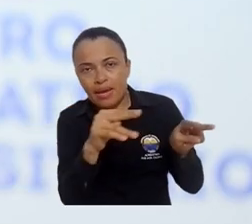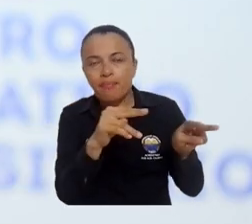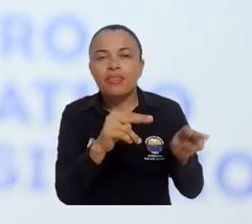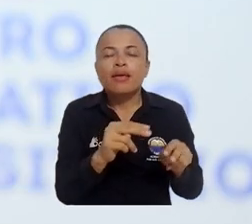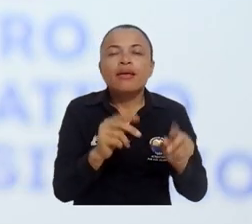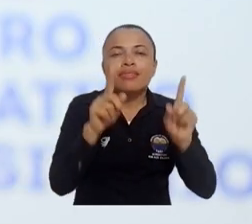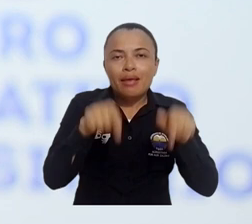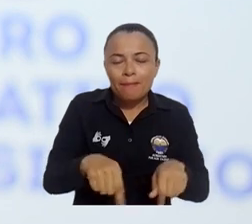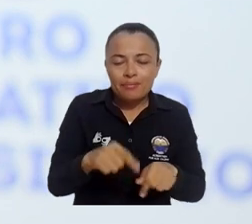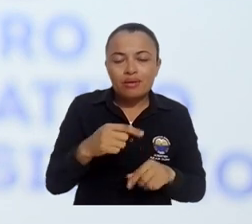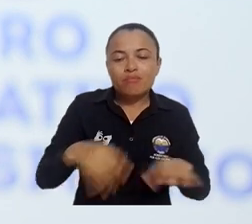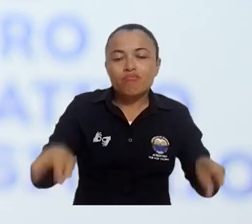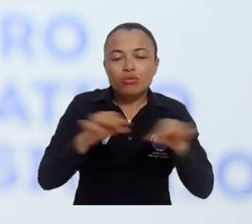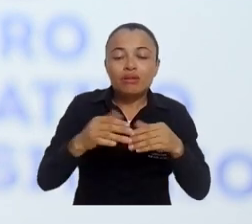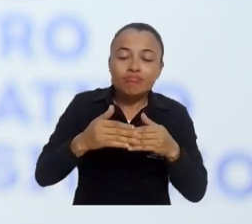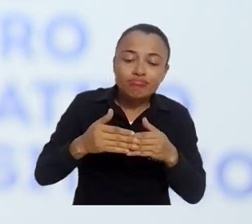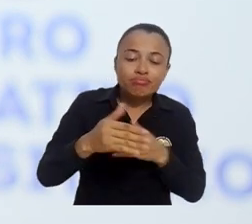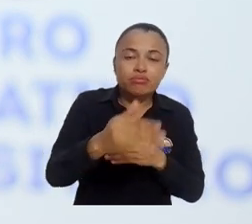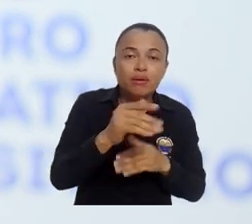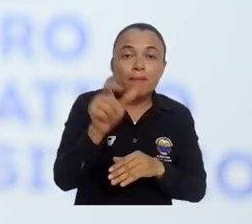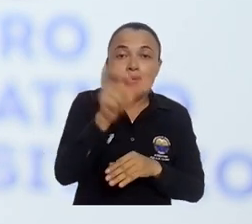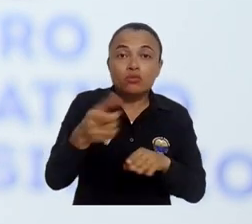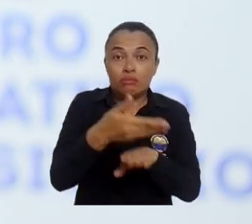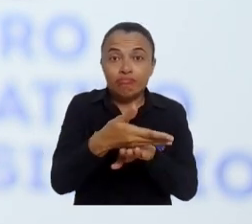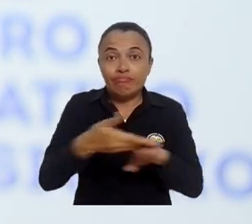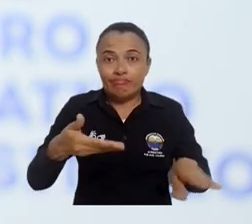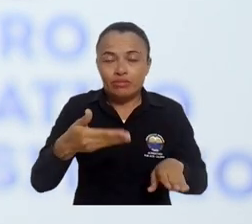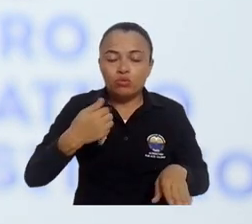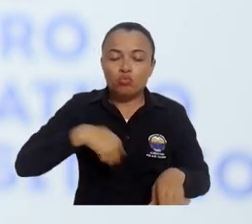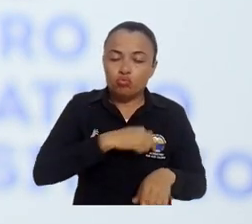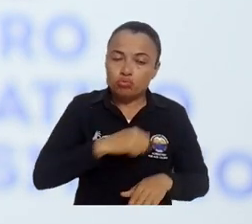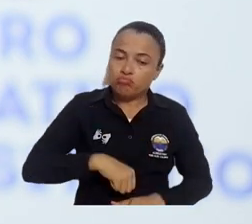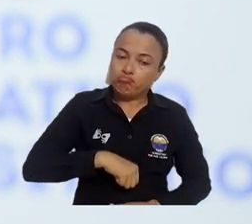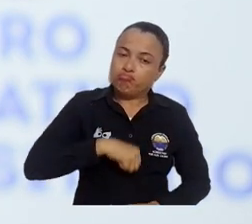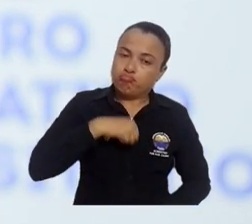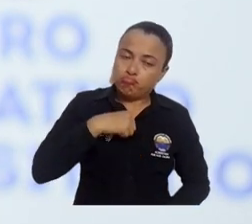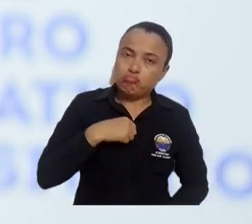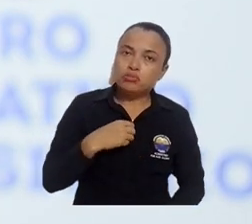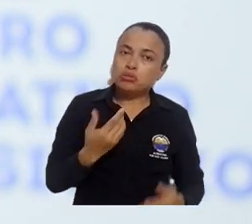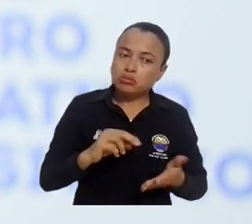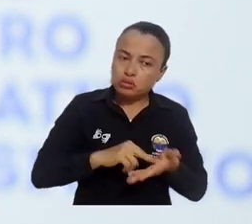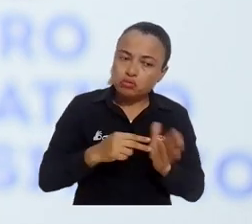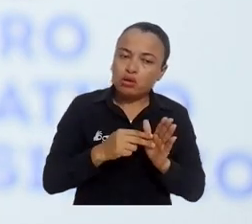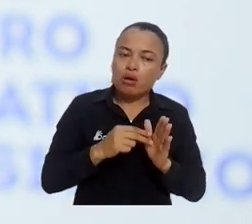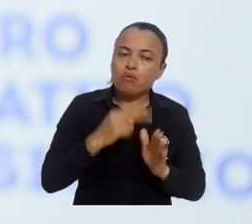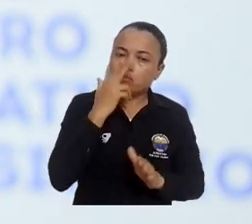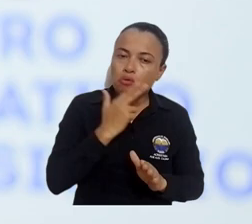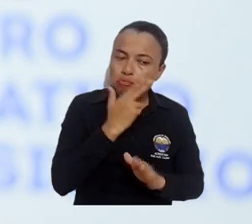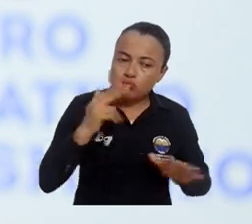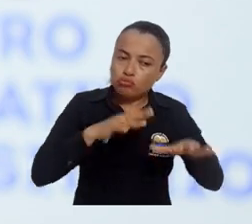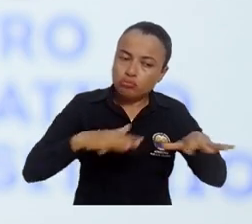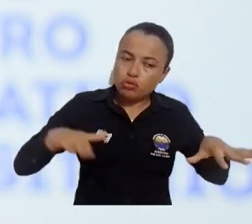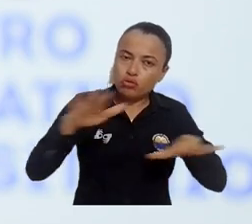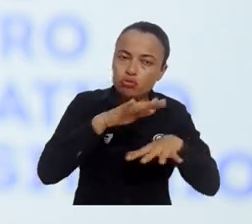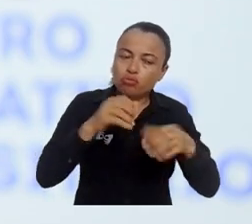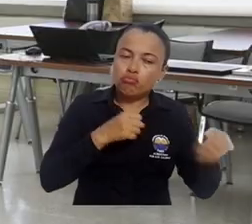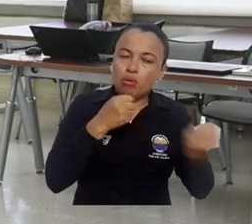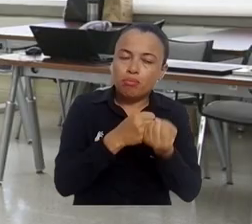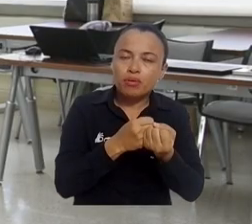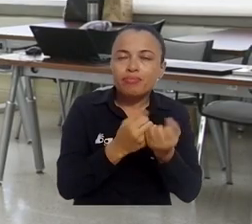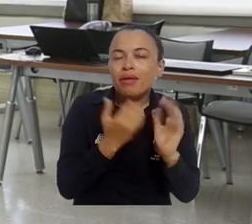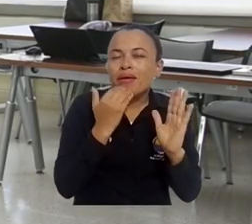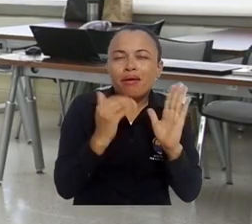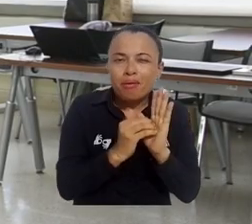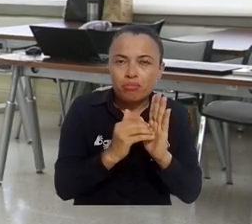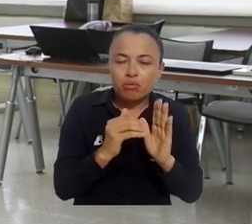también tener que reconocer que las apuestas de aquí en adelante crecen un poco más nos hace sentirnos orgullosos y reconocer que estamos comprometidos con el territorio.